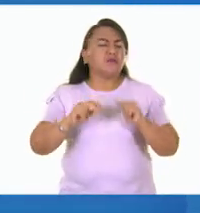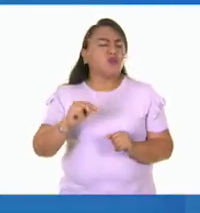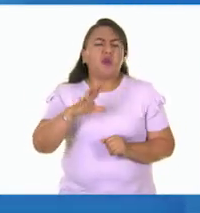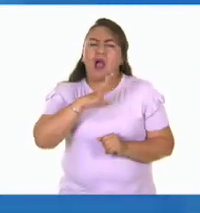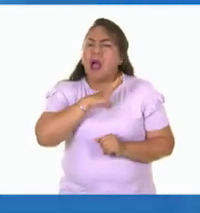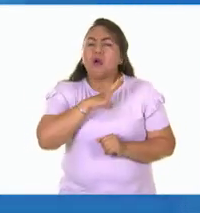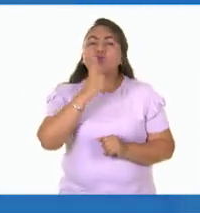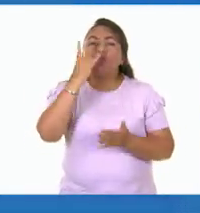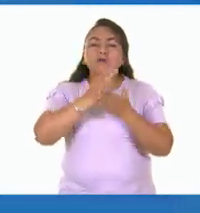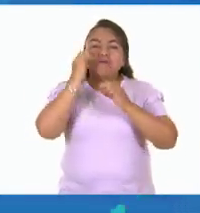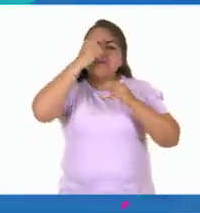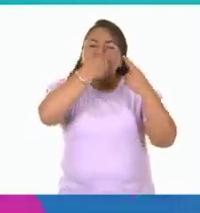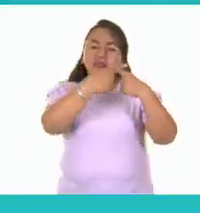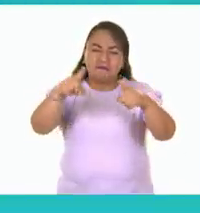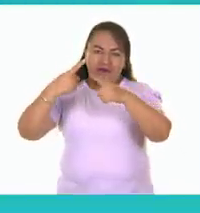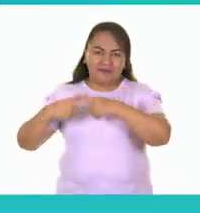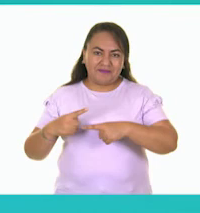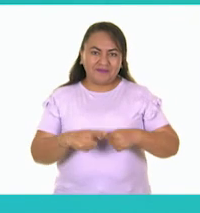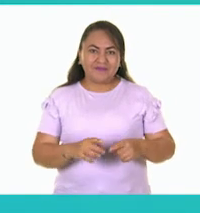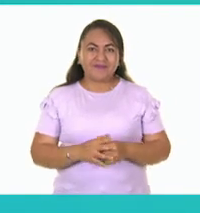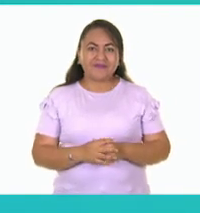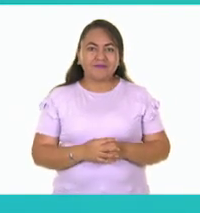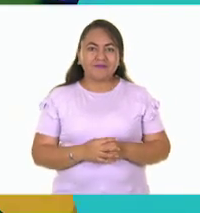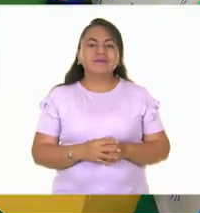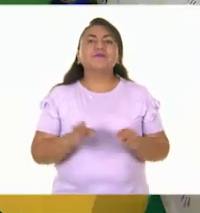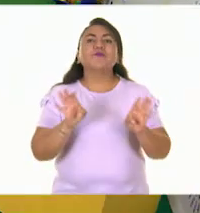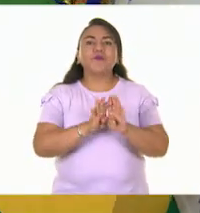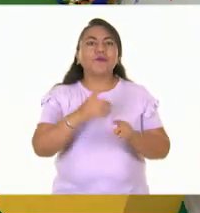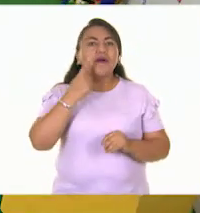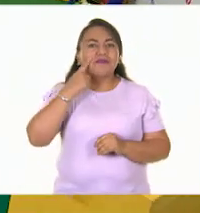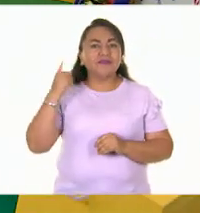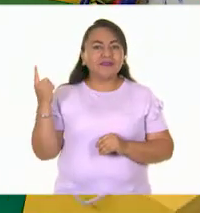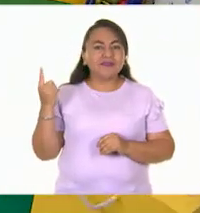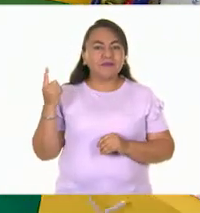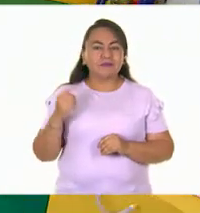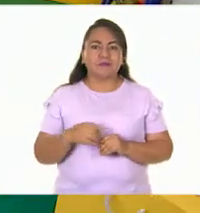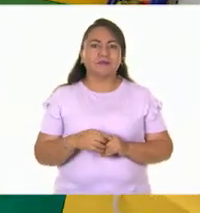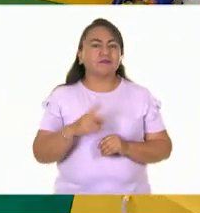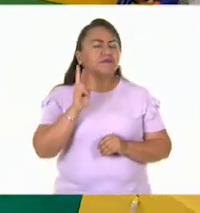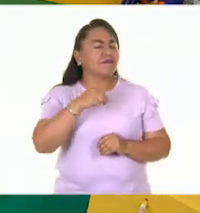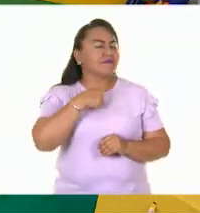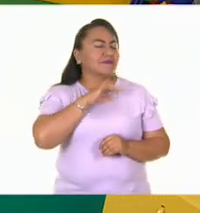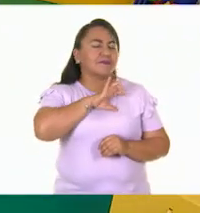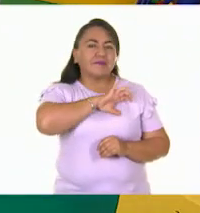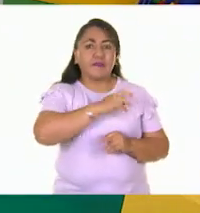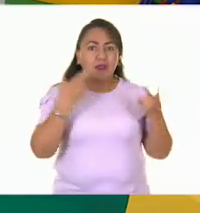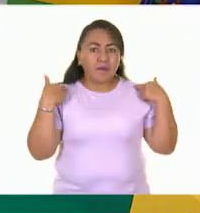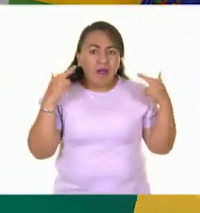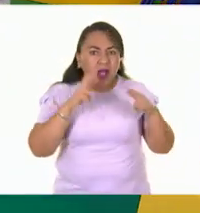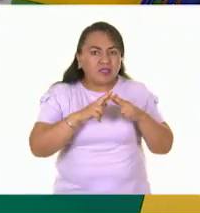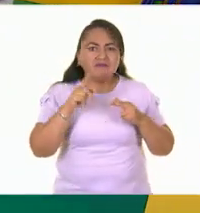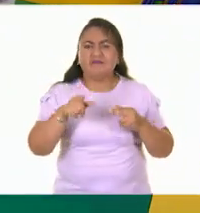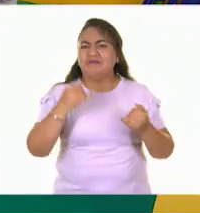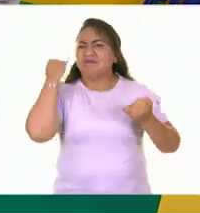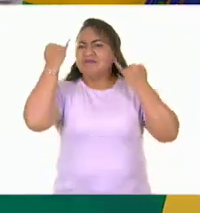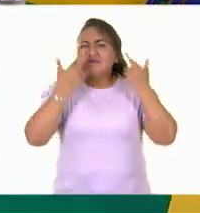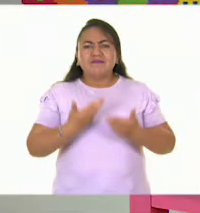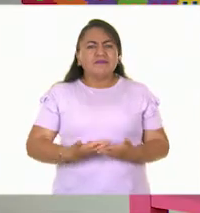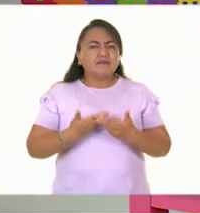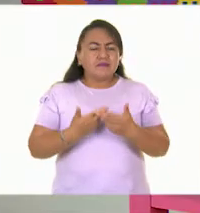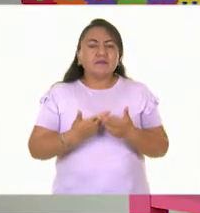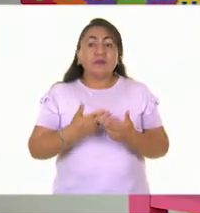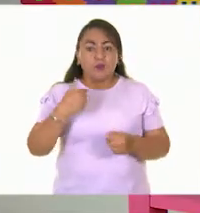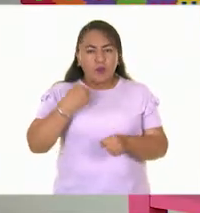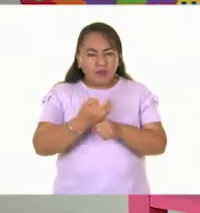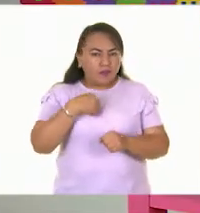puntos de vista diferentes. ¿Qué tal? ¿Cómo viste esta técnica? A mí me encantó. El maestro tiene mucha imaginación y